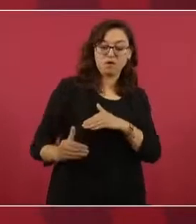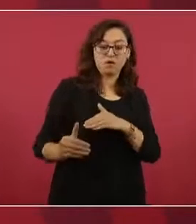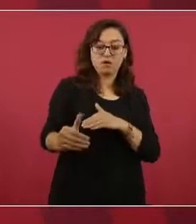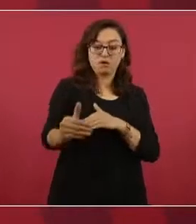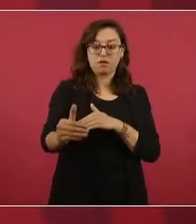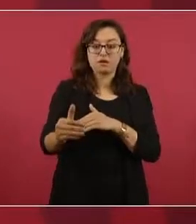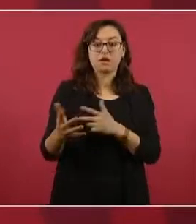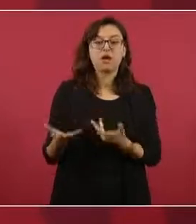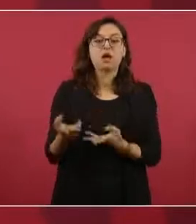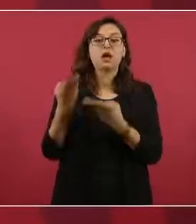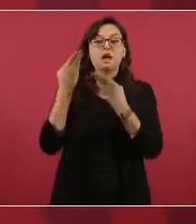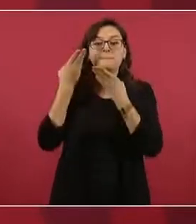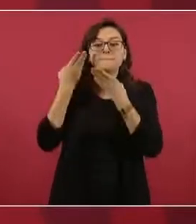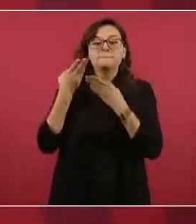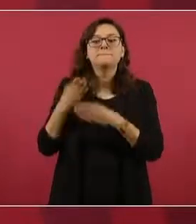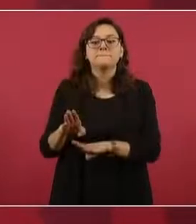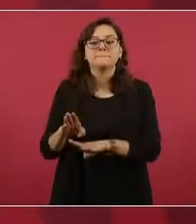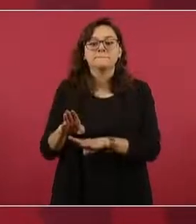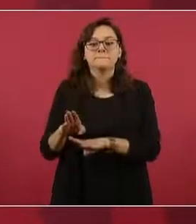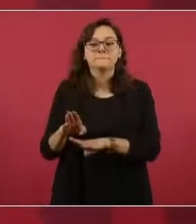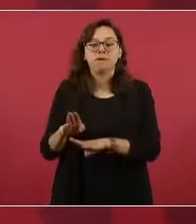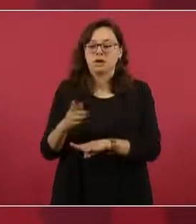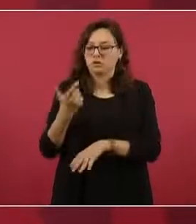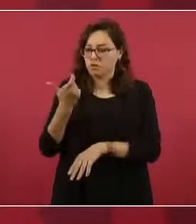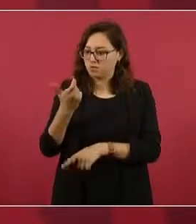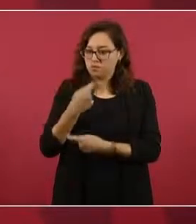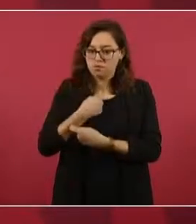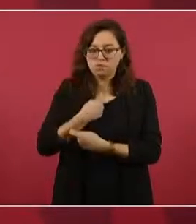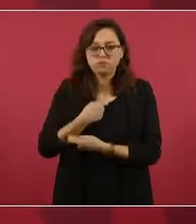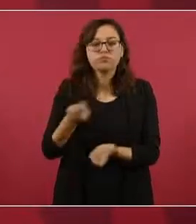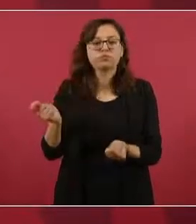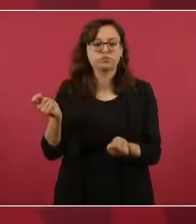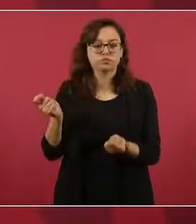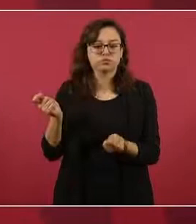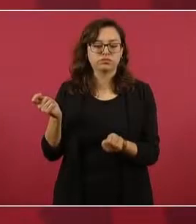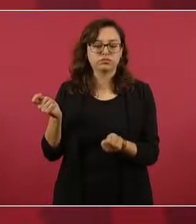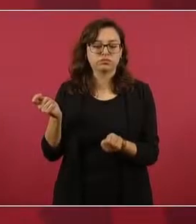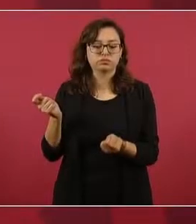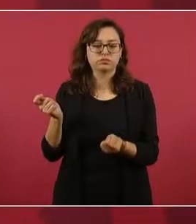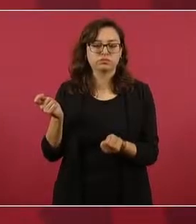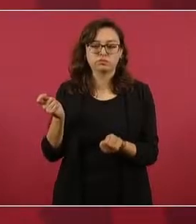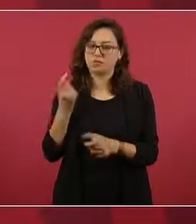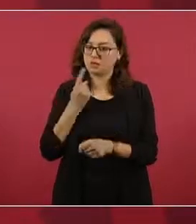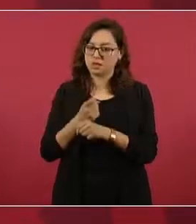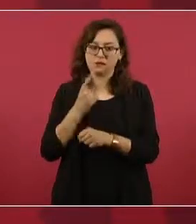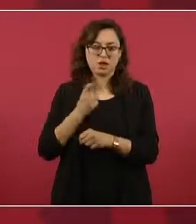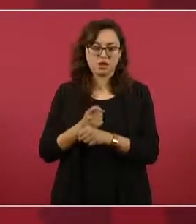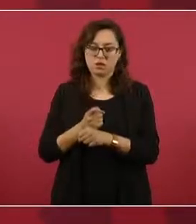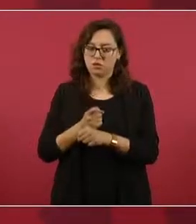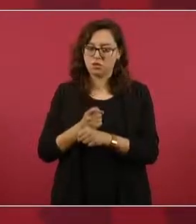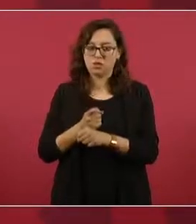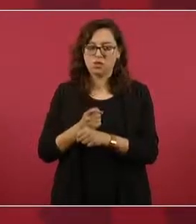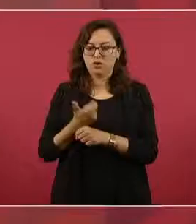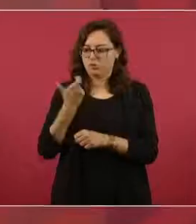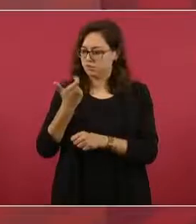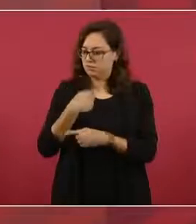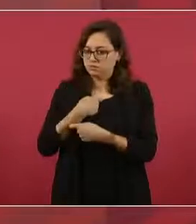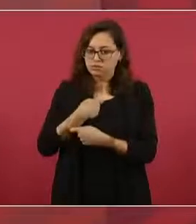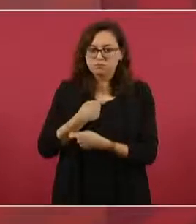como un banco para la dispersión de recursos. Es decir, que